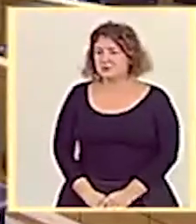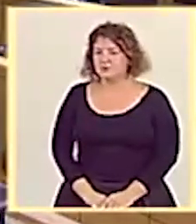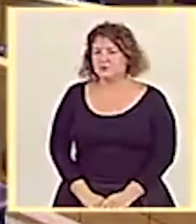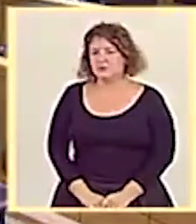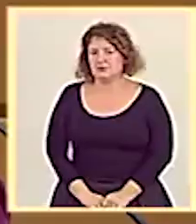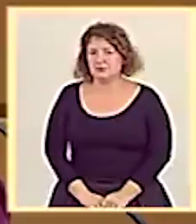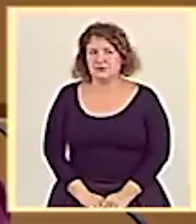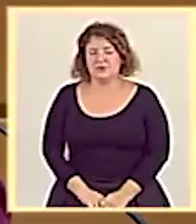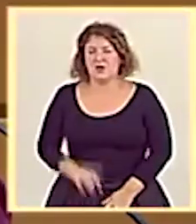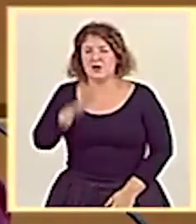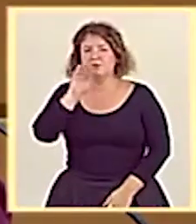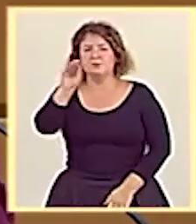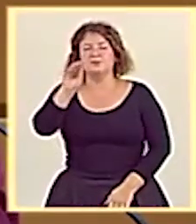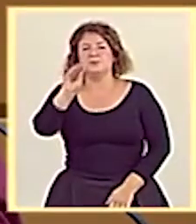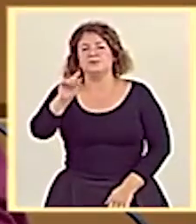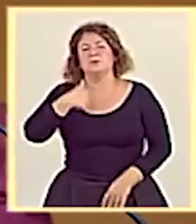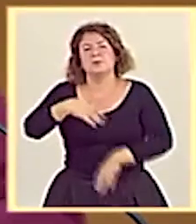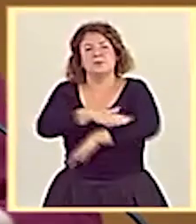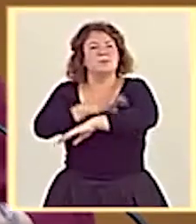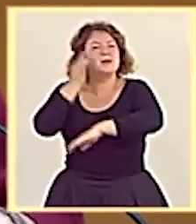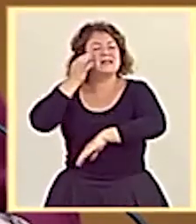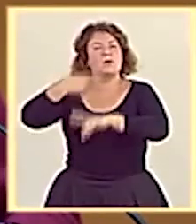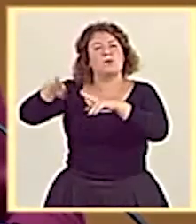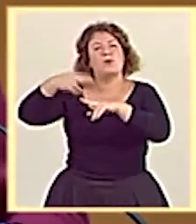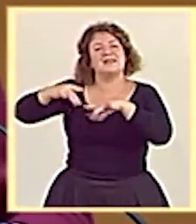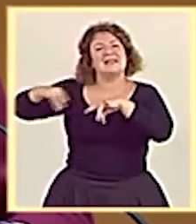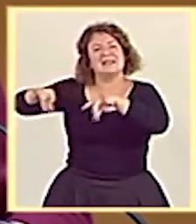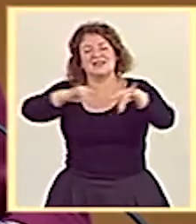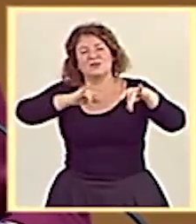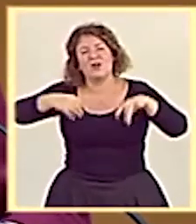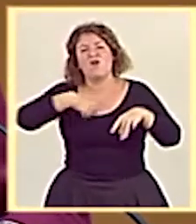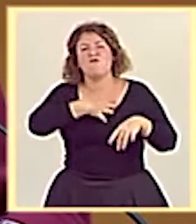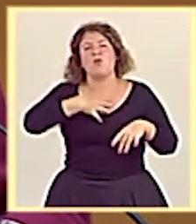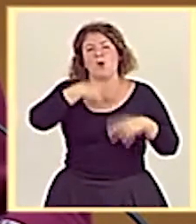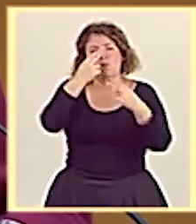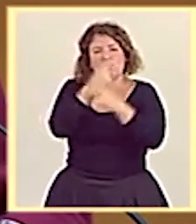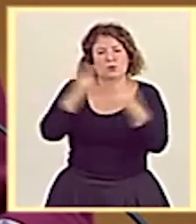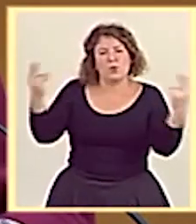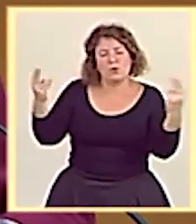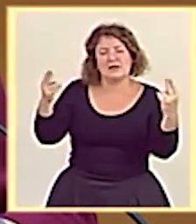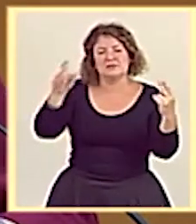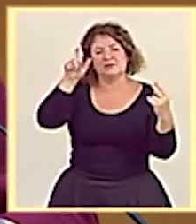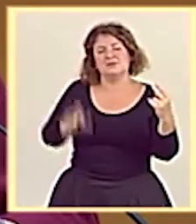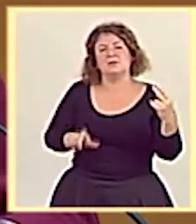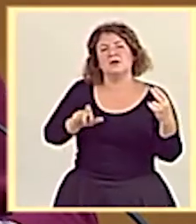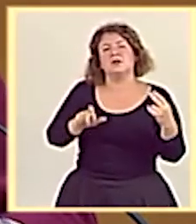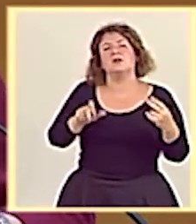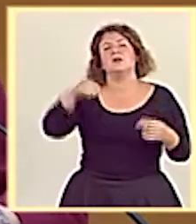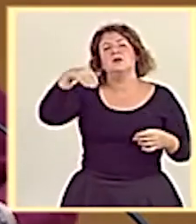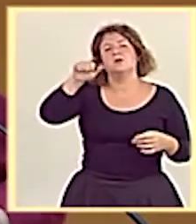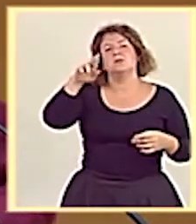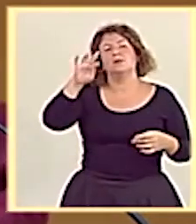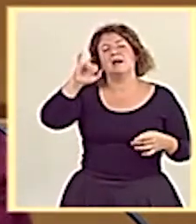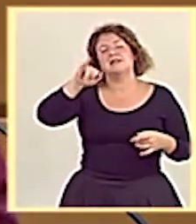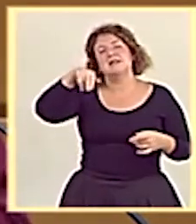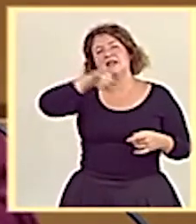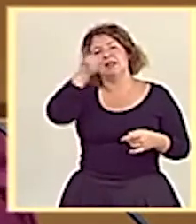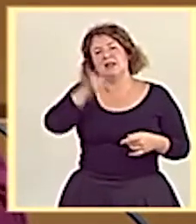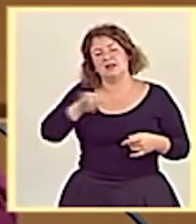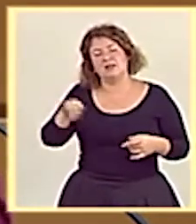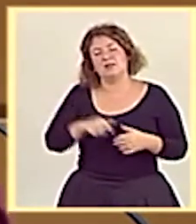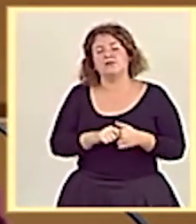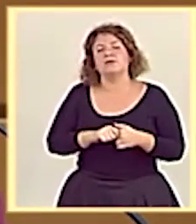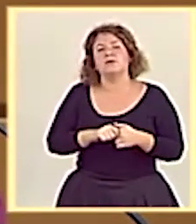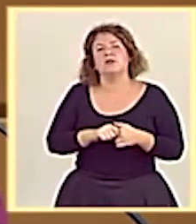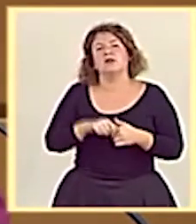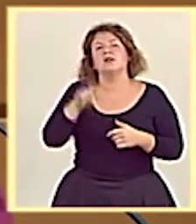Pregunta dirigida a la señora ministra de Política Territorial y Función Pública del senador Martínez Urión Abaner Rechea del Grupo Parlamentario